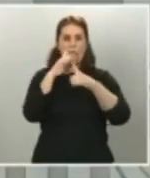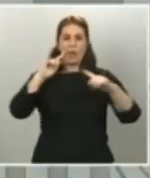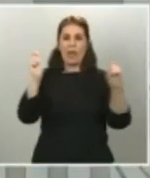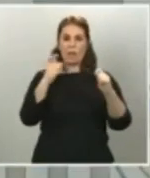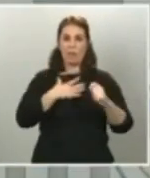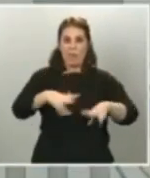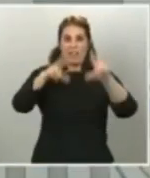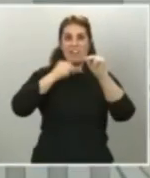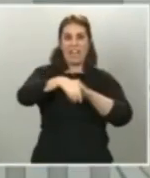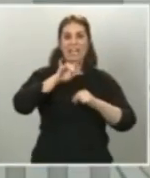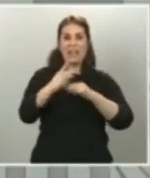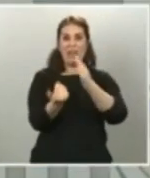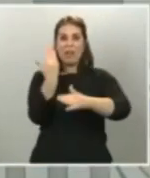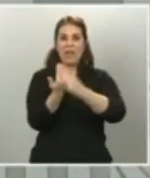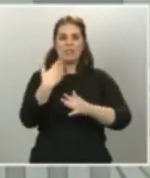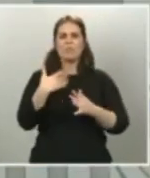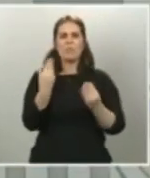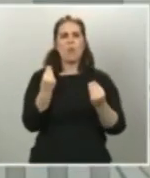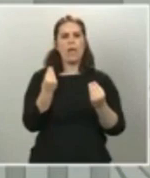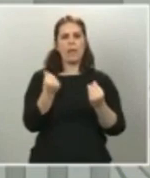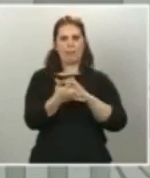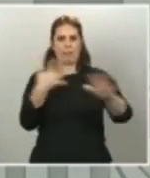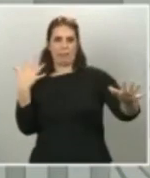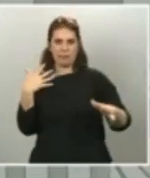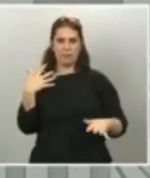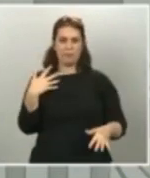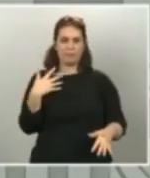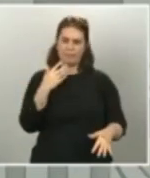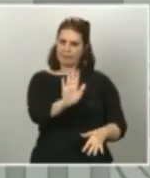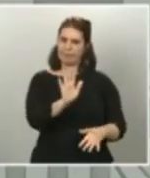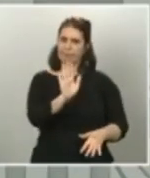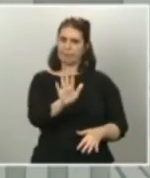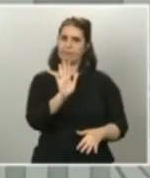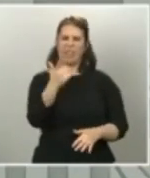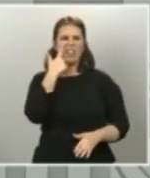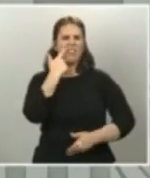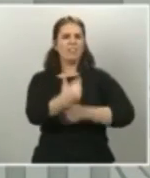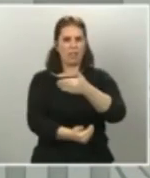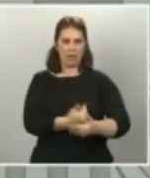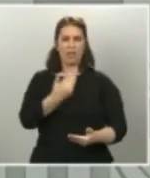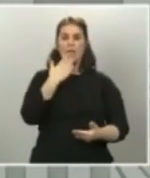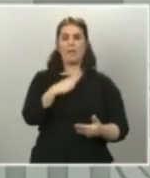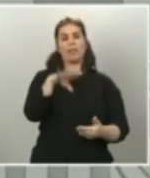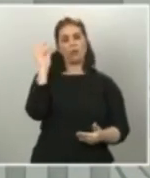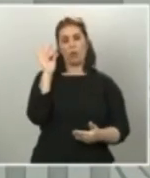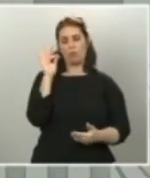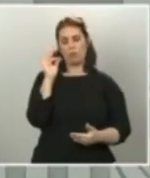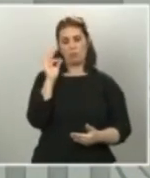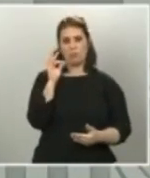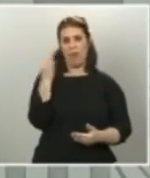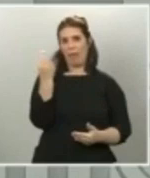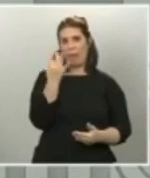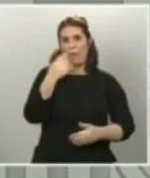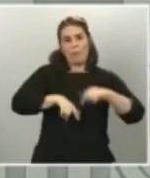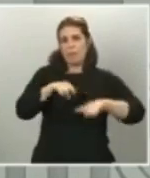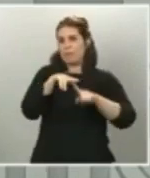precipitado, pero insisto, vamos a ir viendo cómo evolucionan las cosas y en todo caso es una decisión que corresponde anunciar en su momento, en función de cómo vayan las cosas,